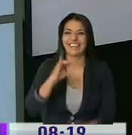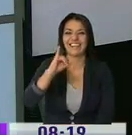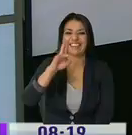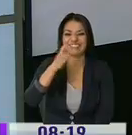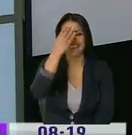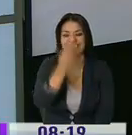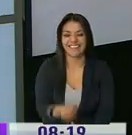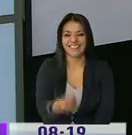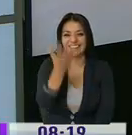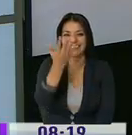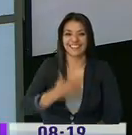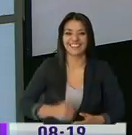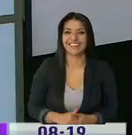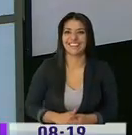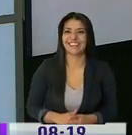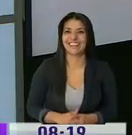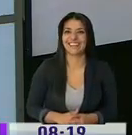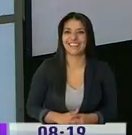Adelante, mi querida André.